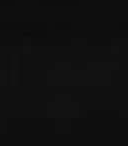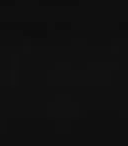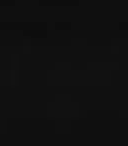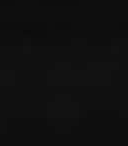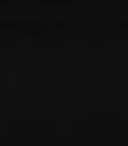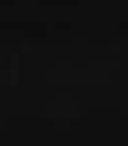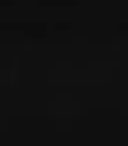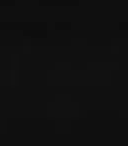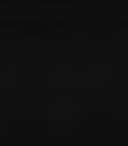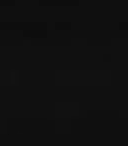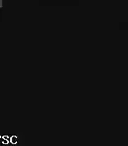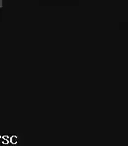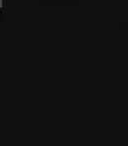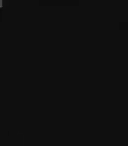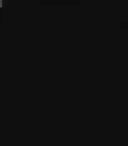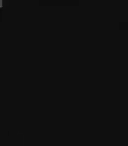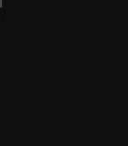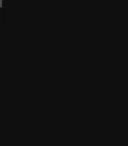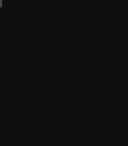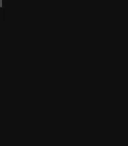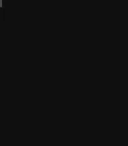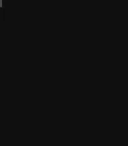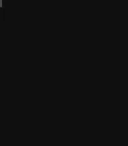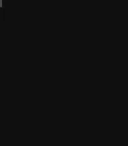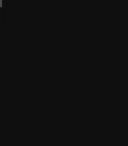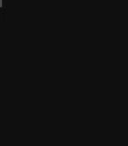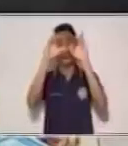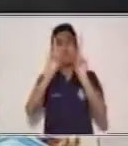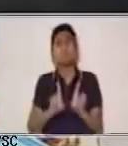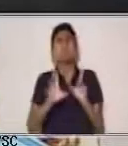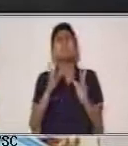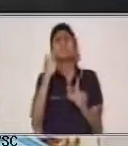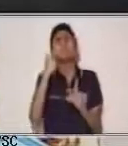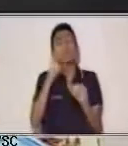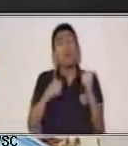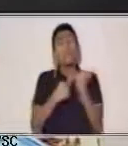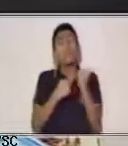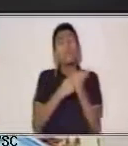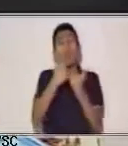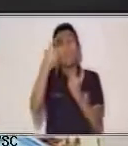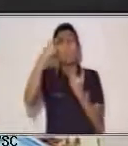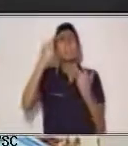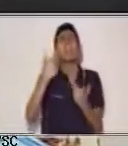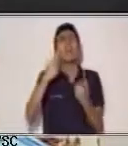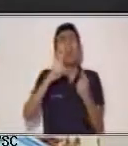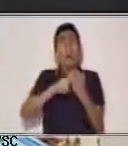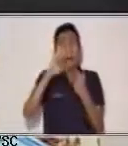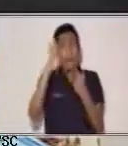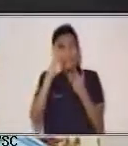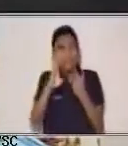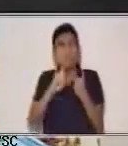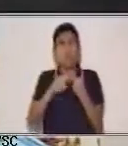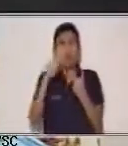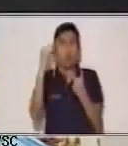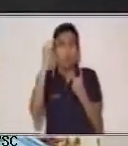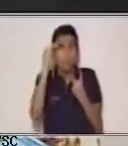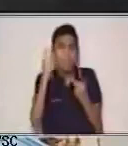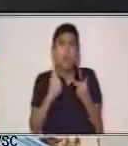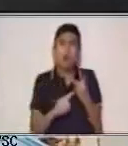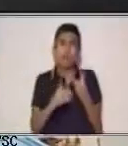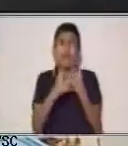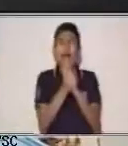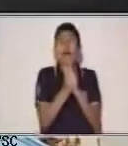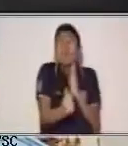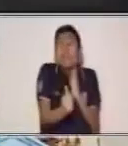Con discapacidad, este tema les ayudará a ejercitar habilidades y destrezas como la atención, la memoria, la